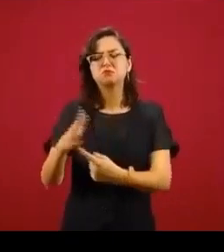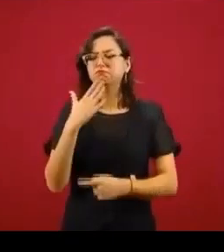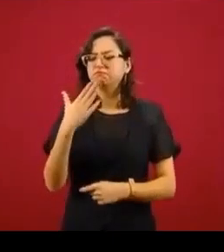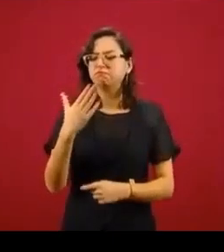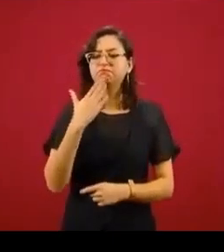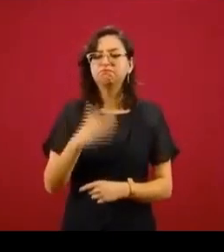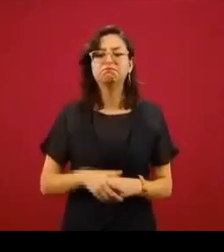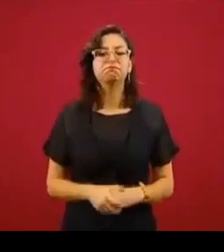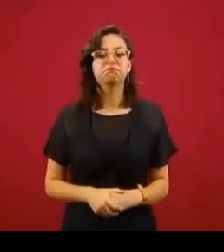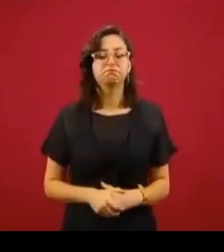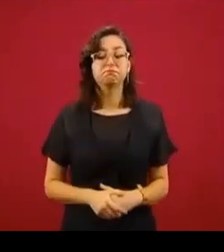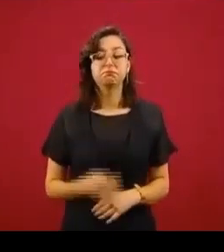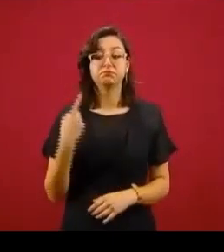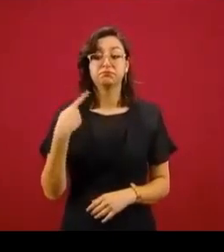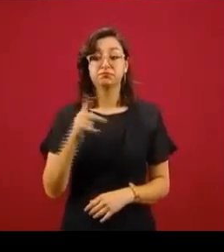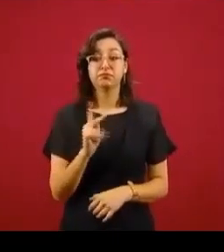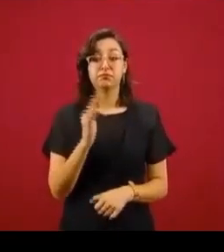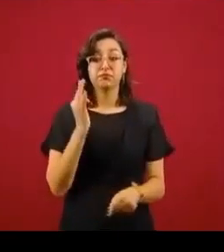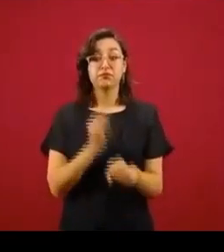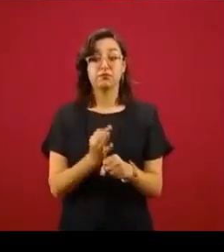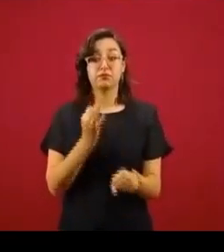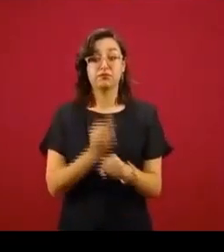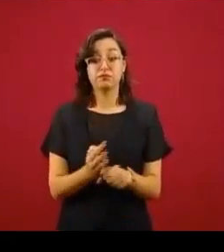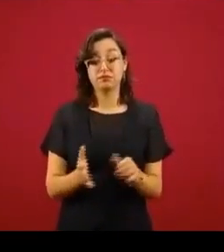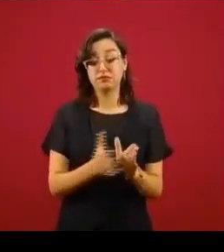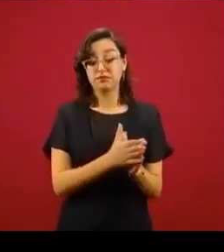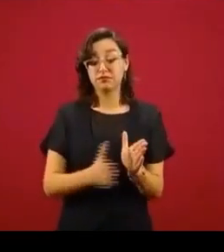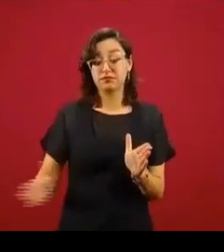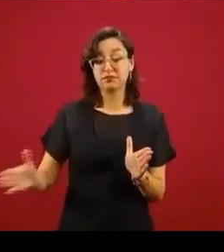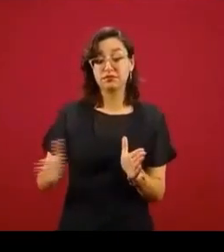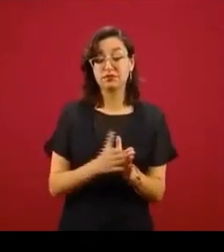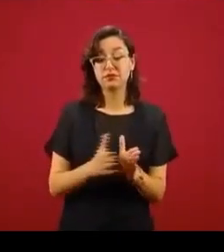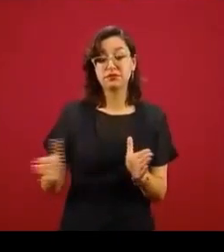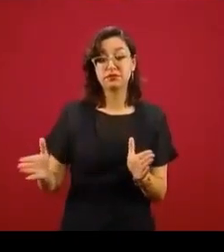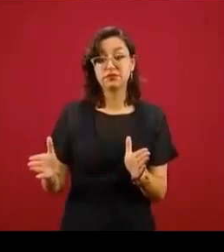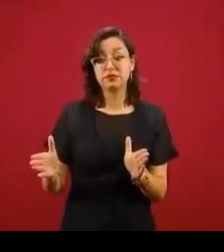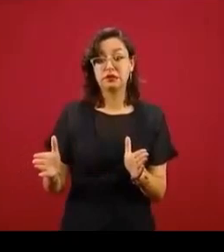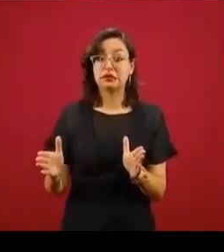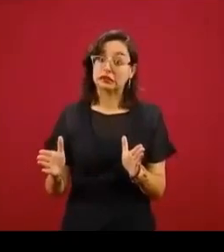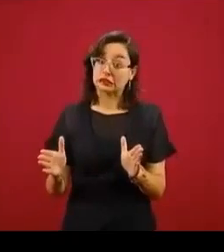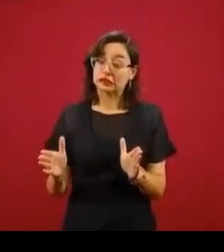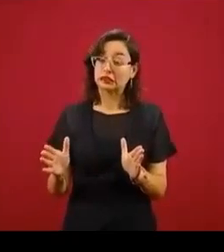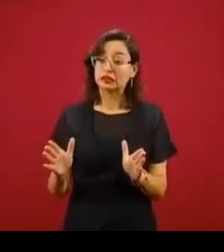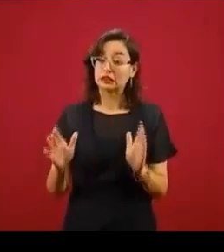sin embargo, estamos en temporada especial.